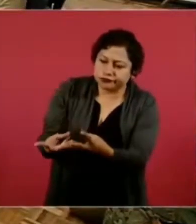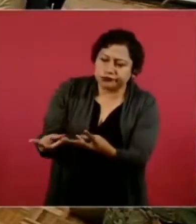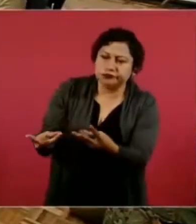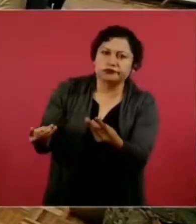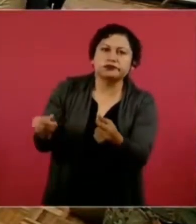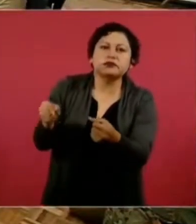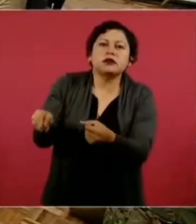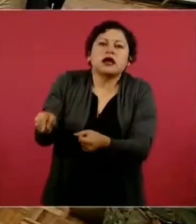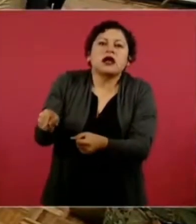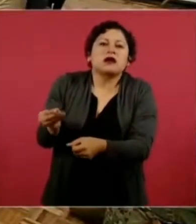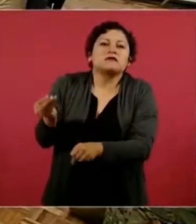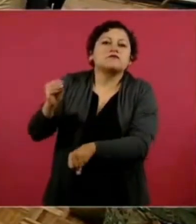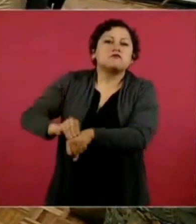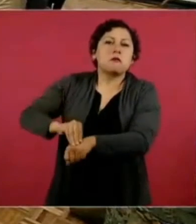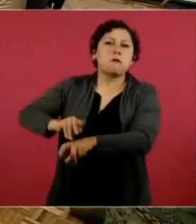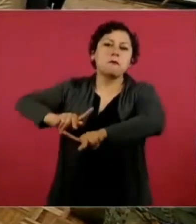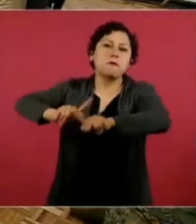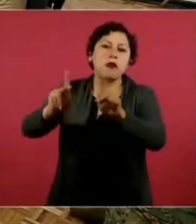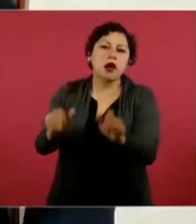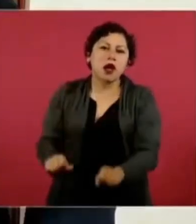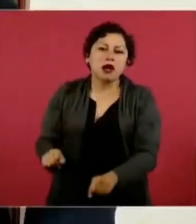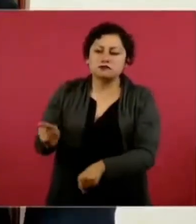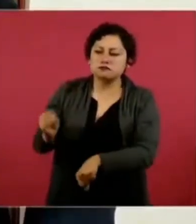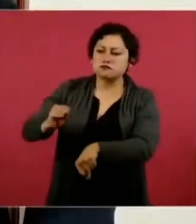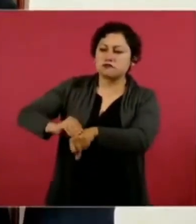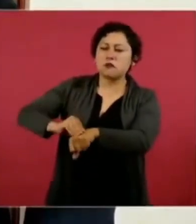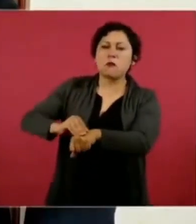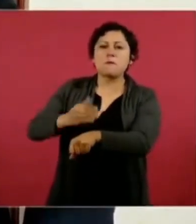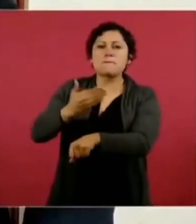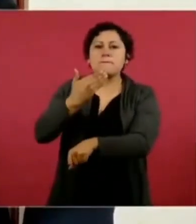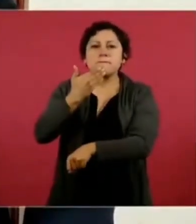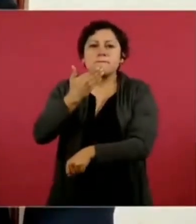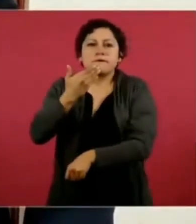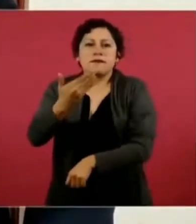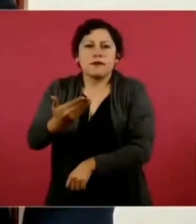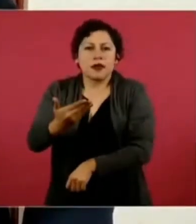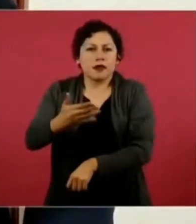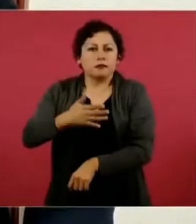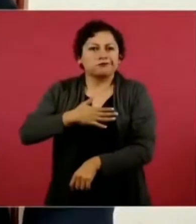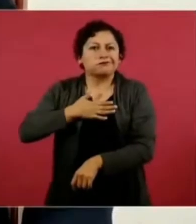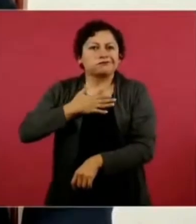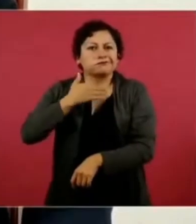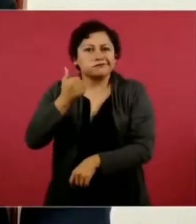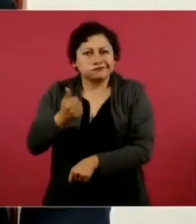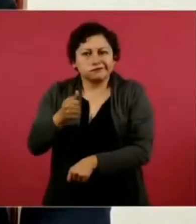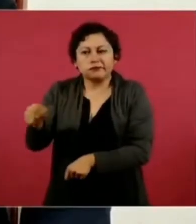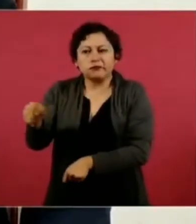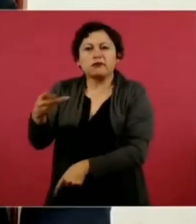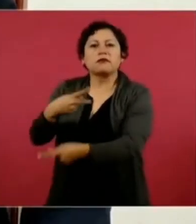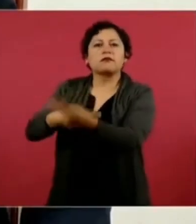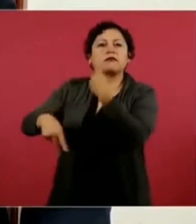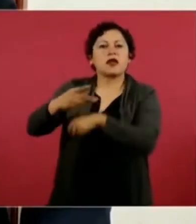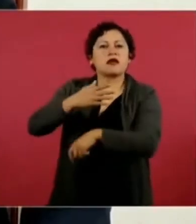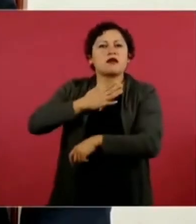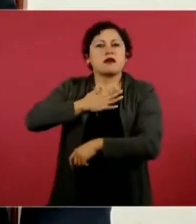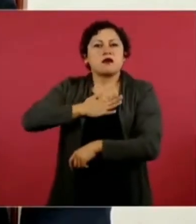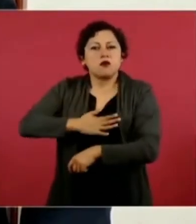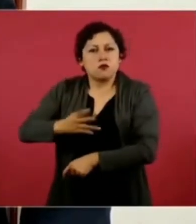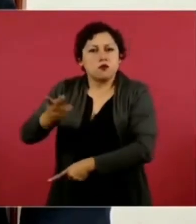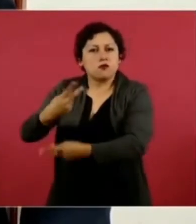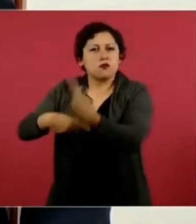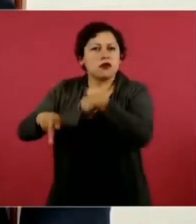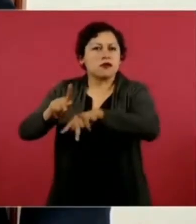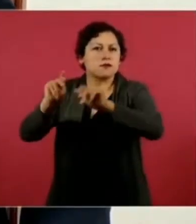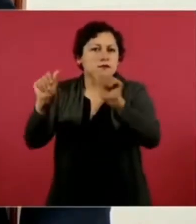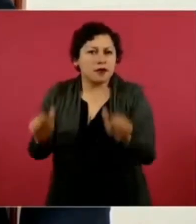Y no todos los seres humanos son muy